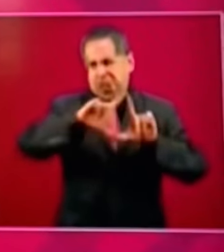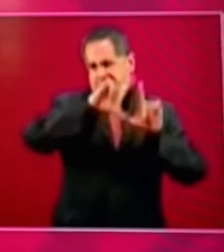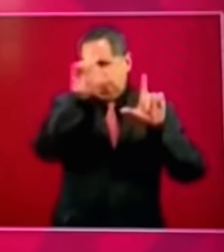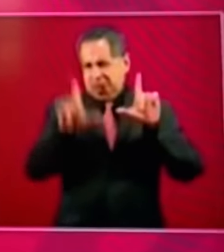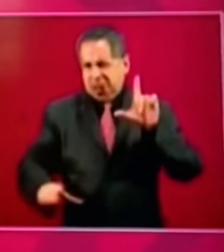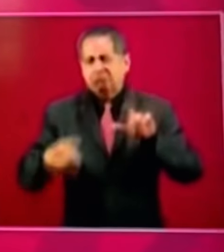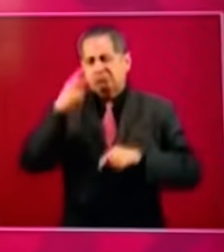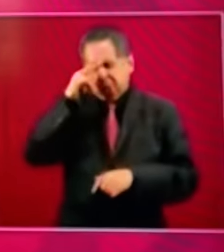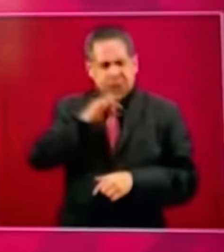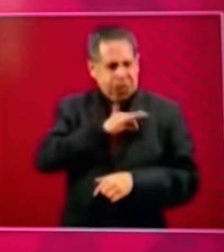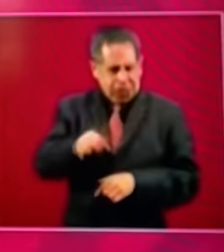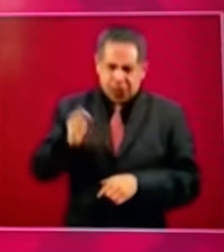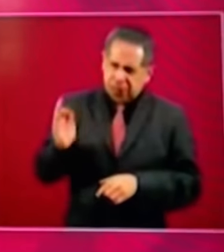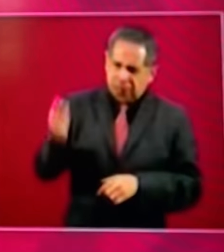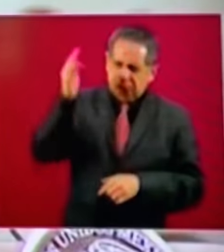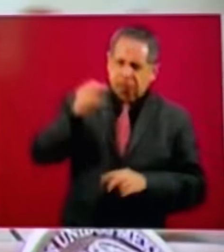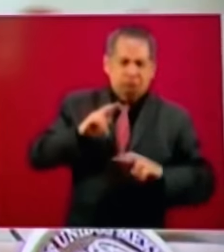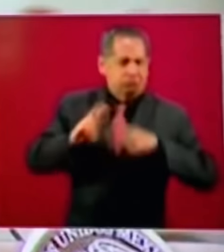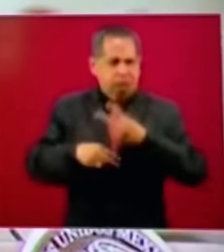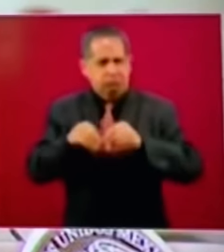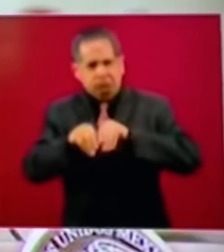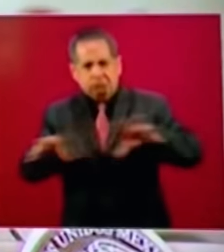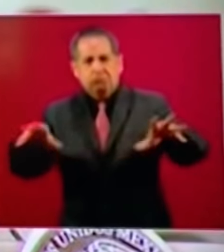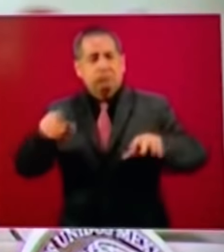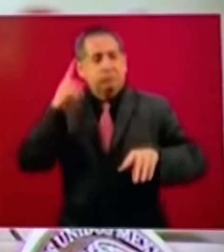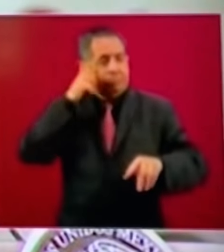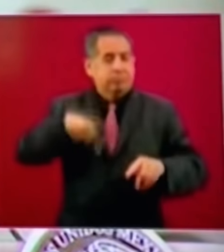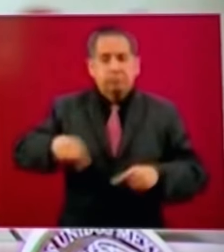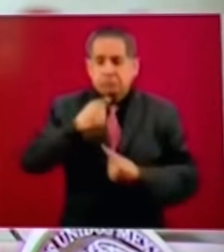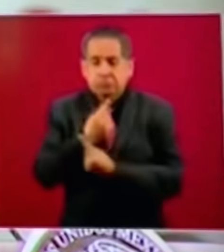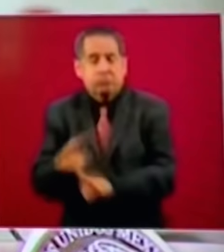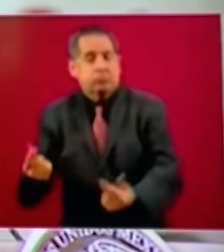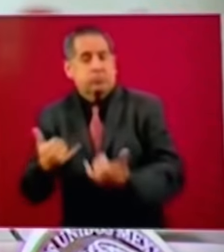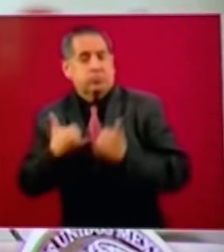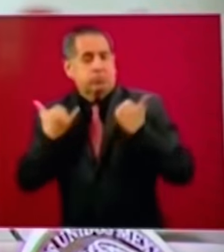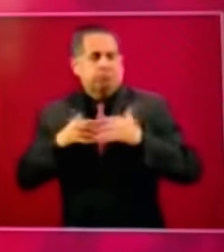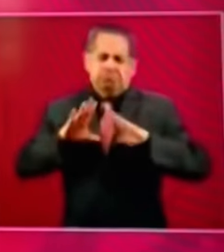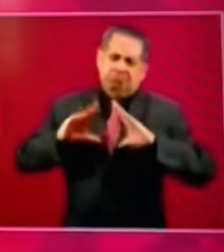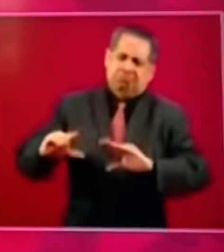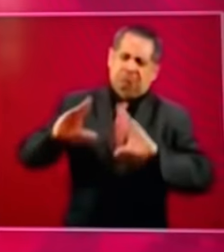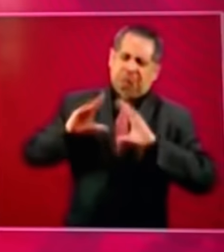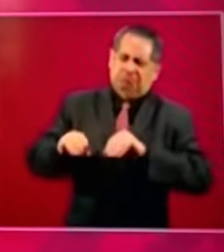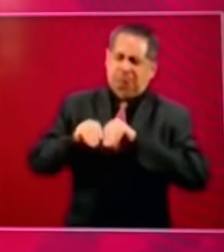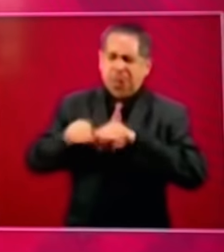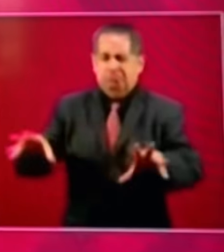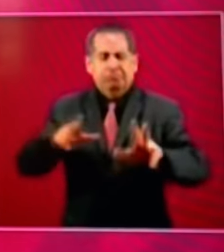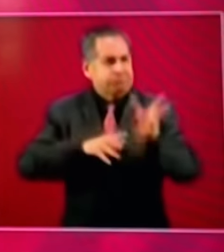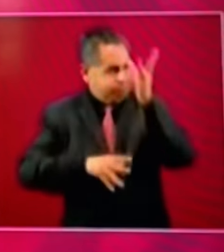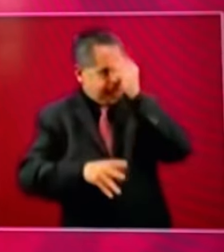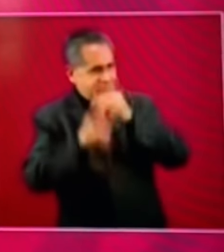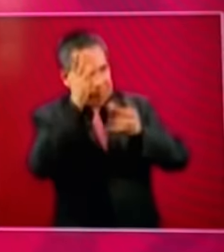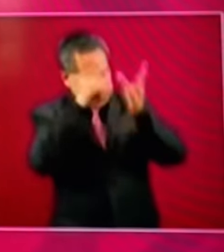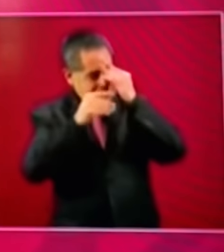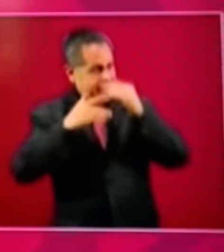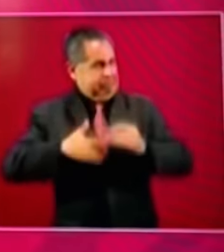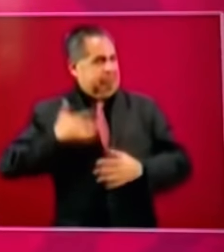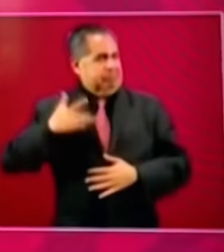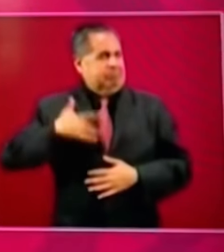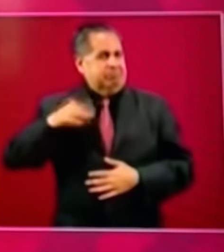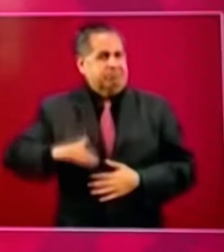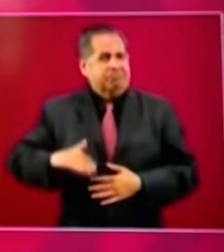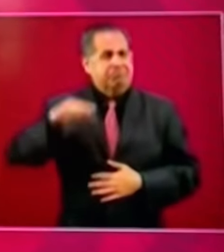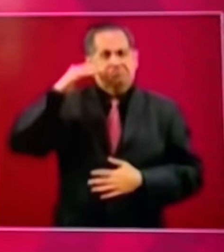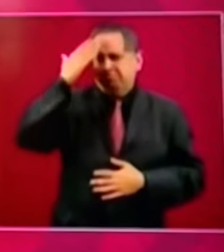llegando el conocimiento a nuestros niños y jóvenes que contribuya a su formación